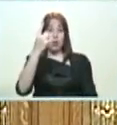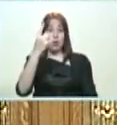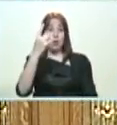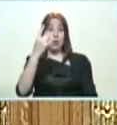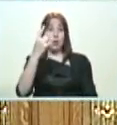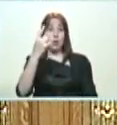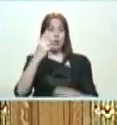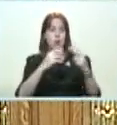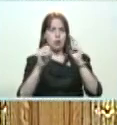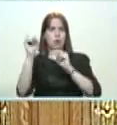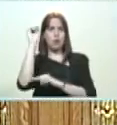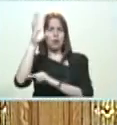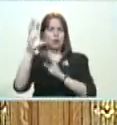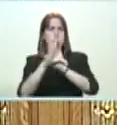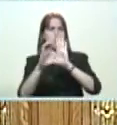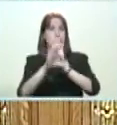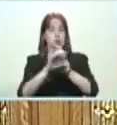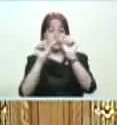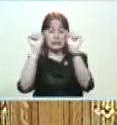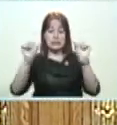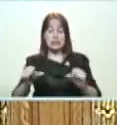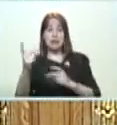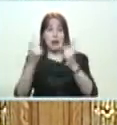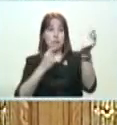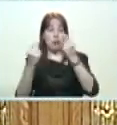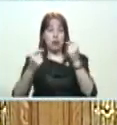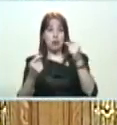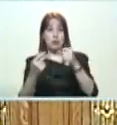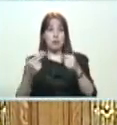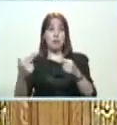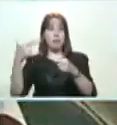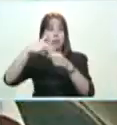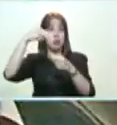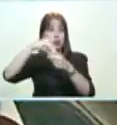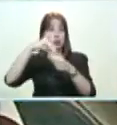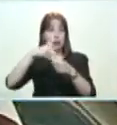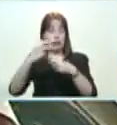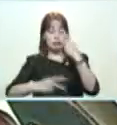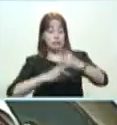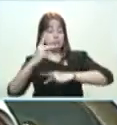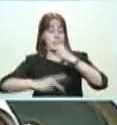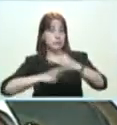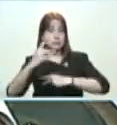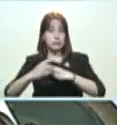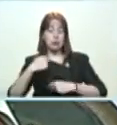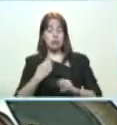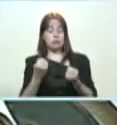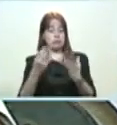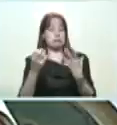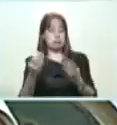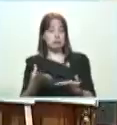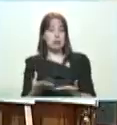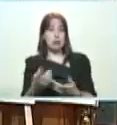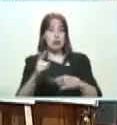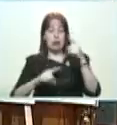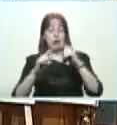para construir un nuevo sistema económico post-petrolero. Mucho espero de ustedes. Mucho voy a darles a ustedes.